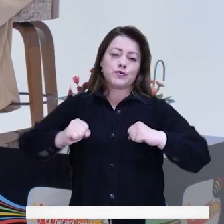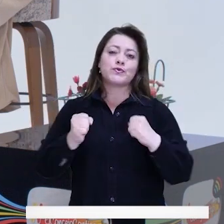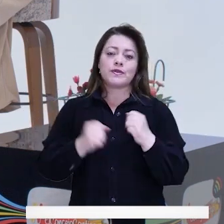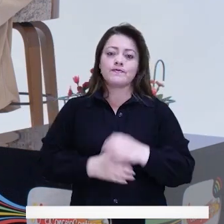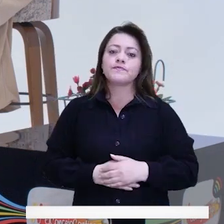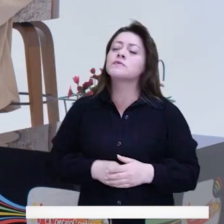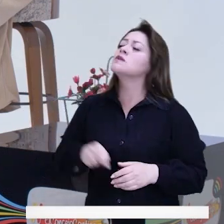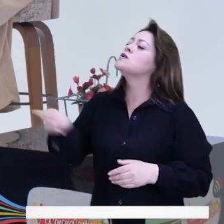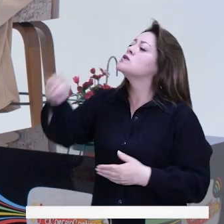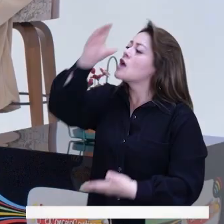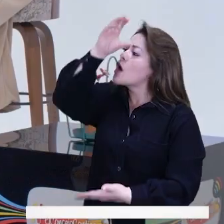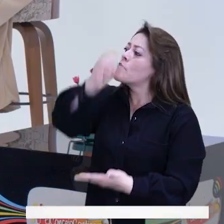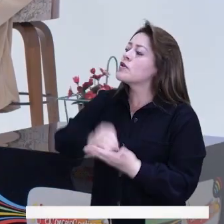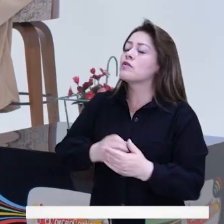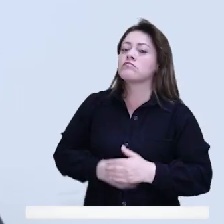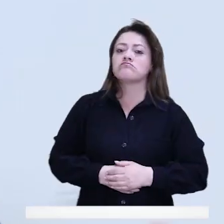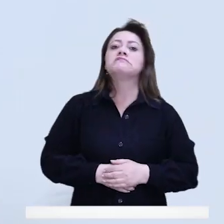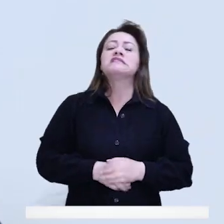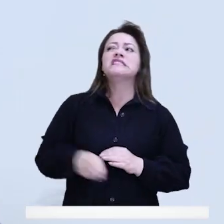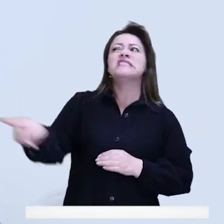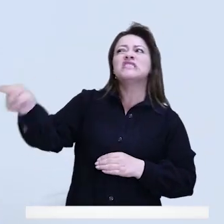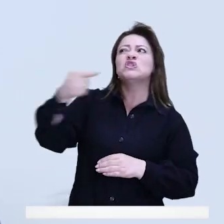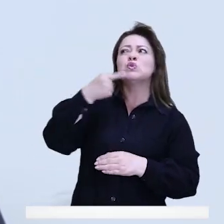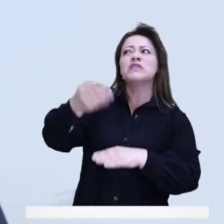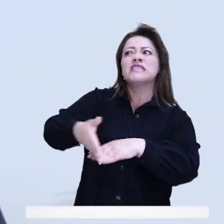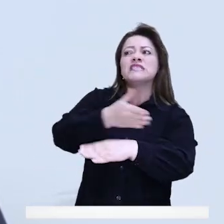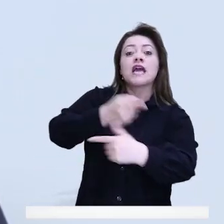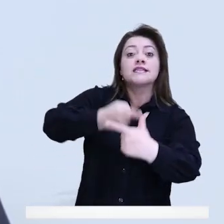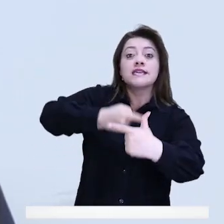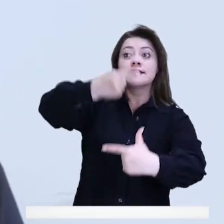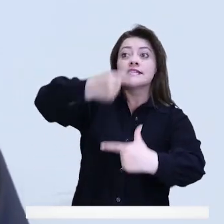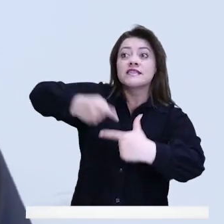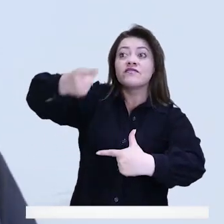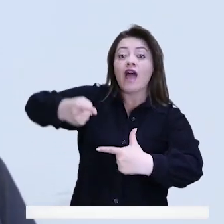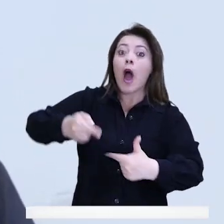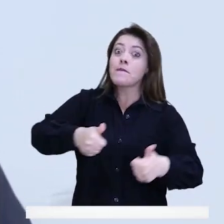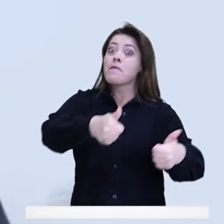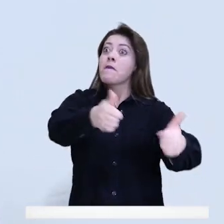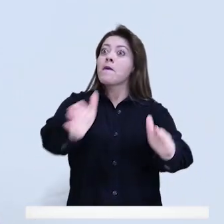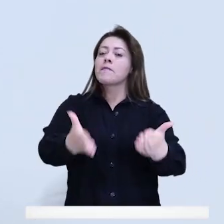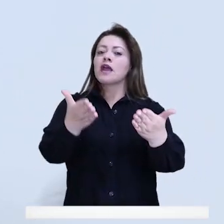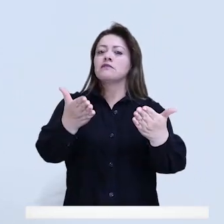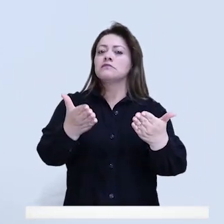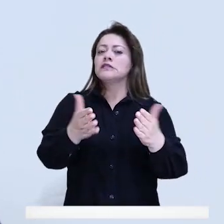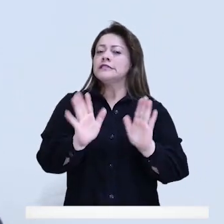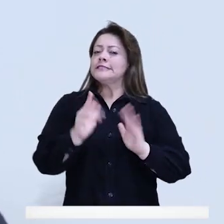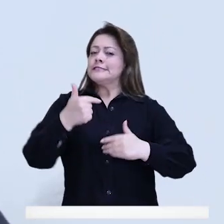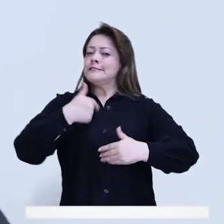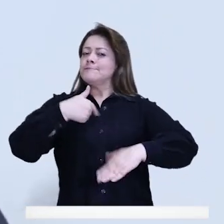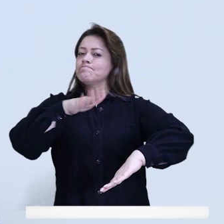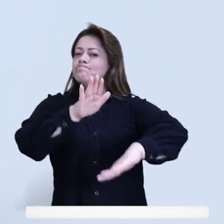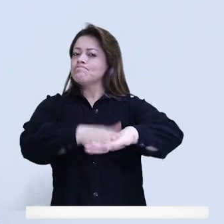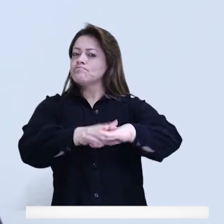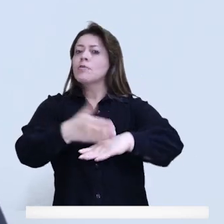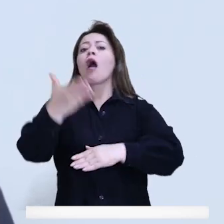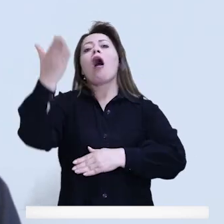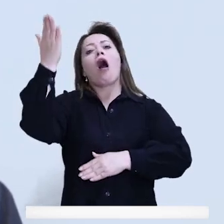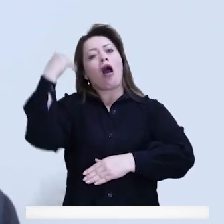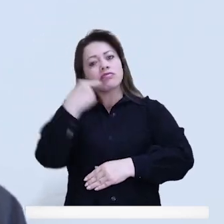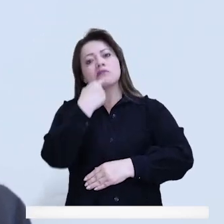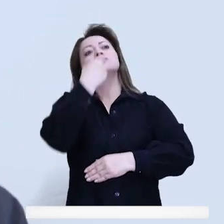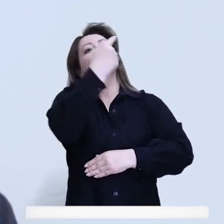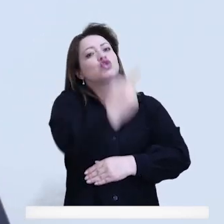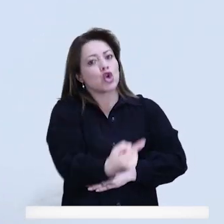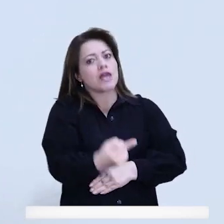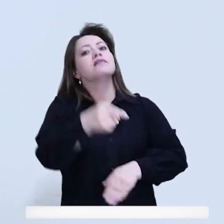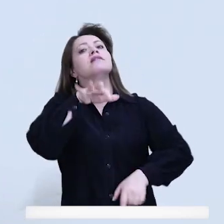los bogotanos. Concejal, ¿qué opina de esta apreciación? Cuando hablamos de esas cifras, que aparentemente son mejores, yo quiero hacer un llamado de atención y se